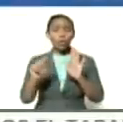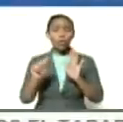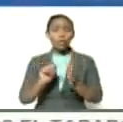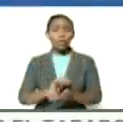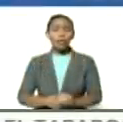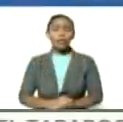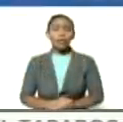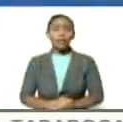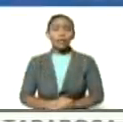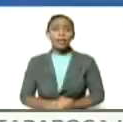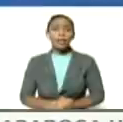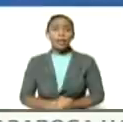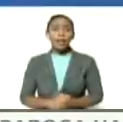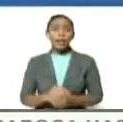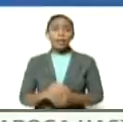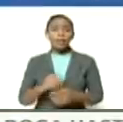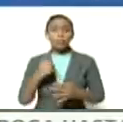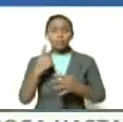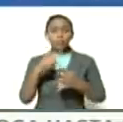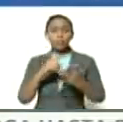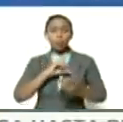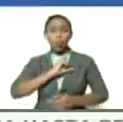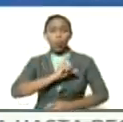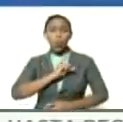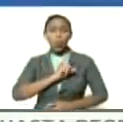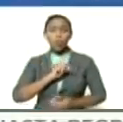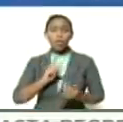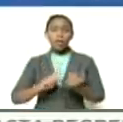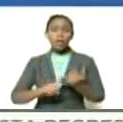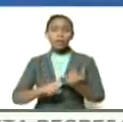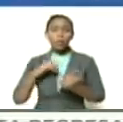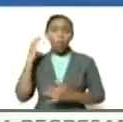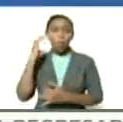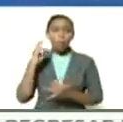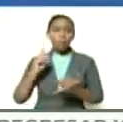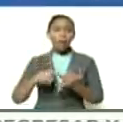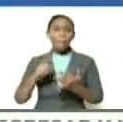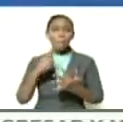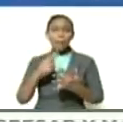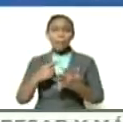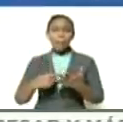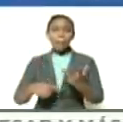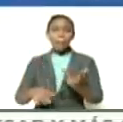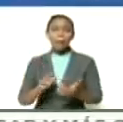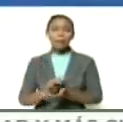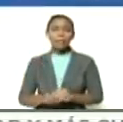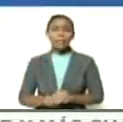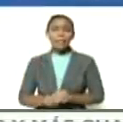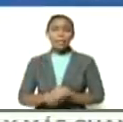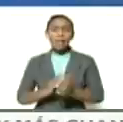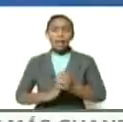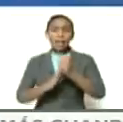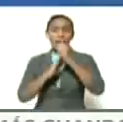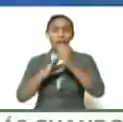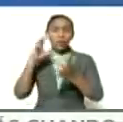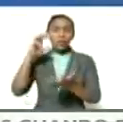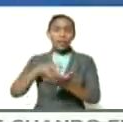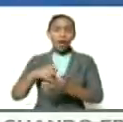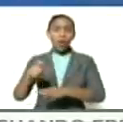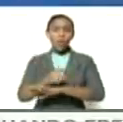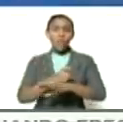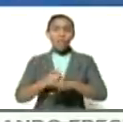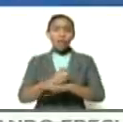en Angostura en Cúcuta en Ocaña de la conducción del estado del gobierno de la